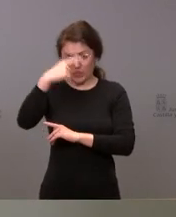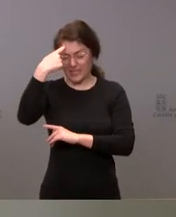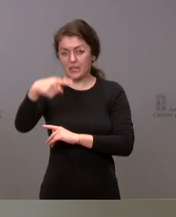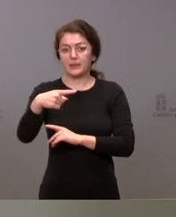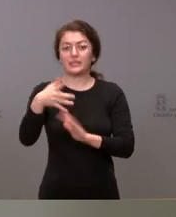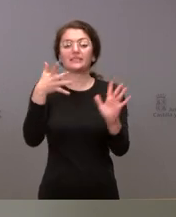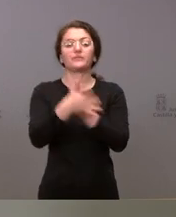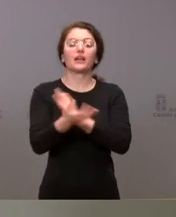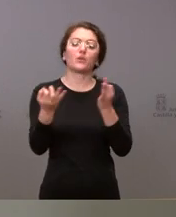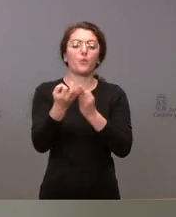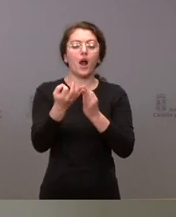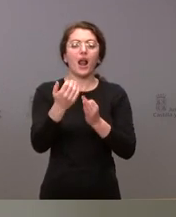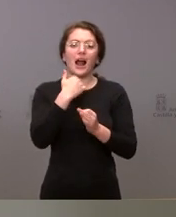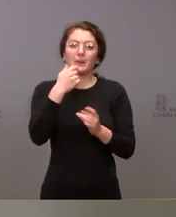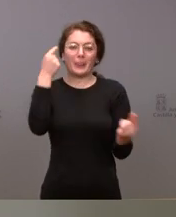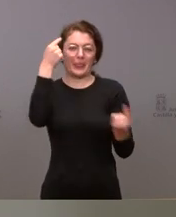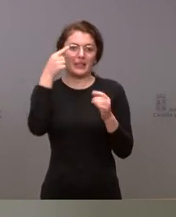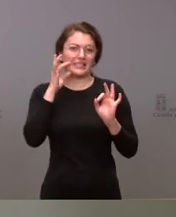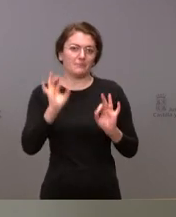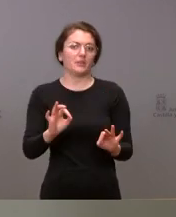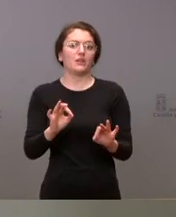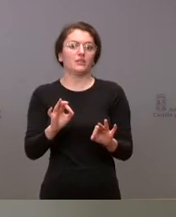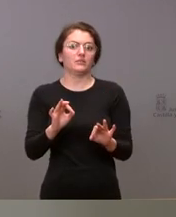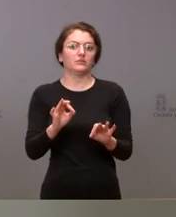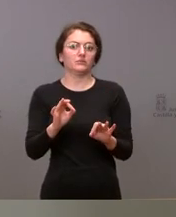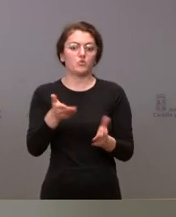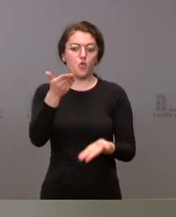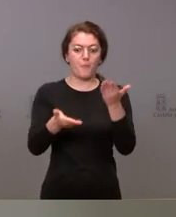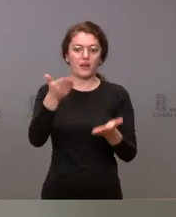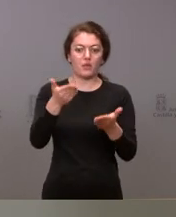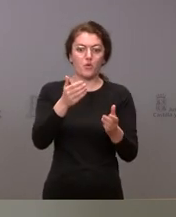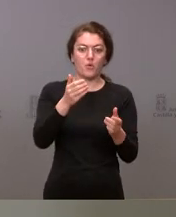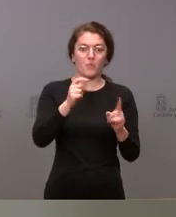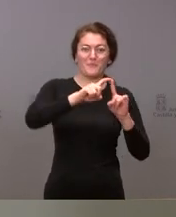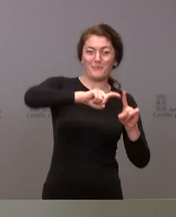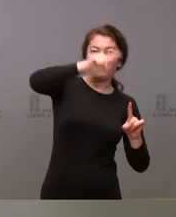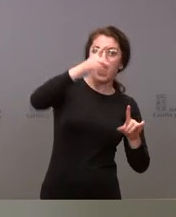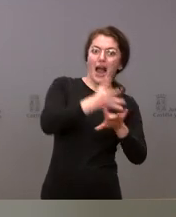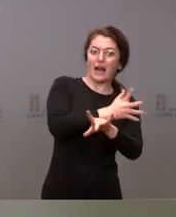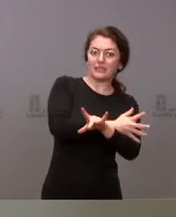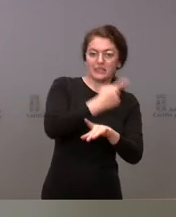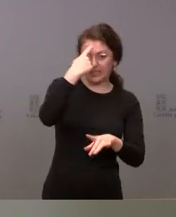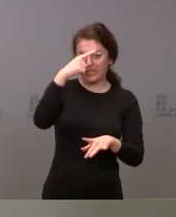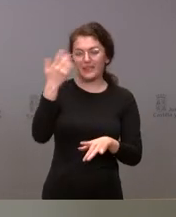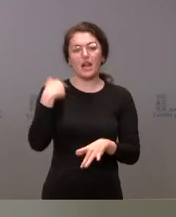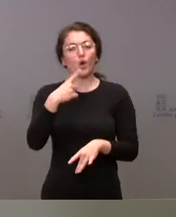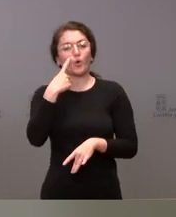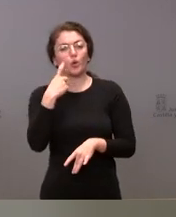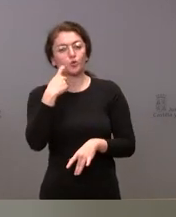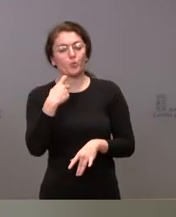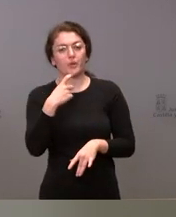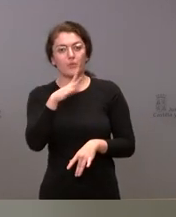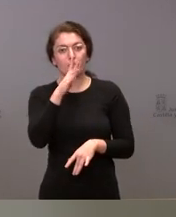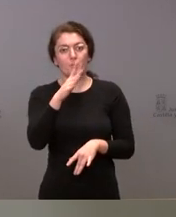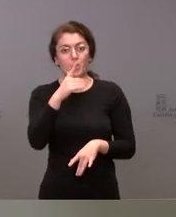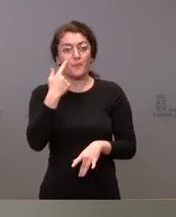peculiaridades con respecto a otras ondas pandémicas. Estaban ustedes perfectamente acostumbrados a ver cómo